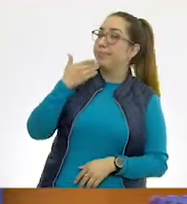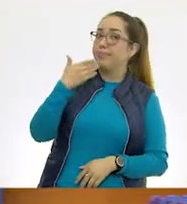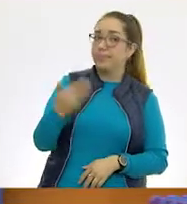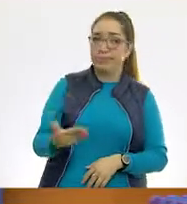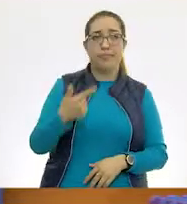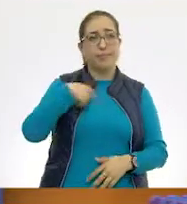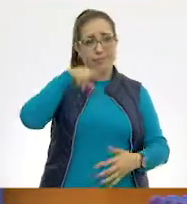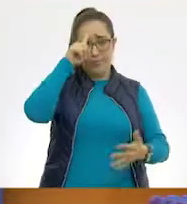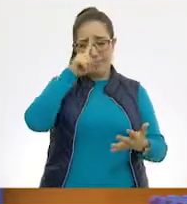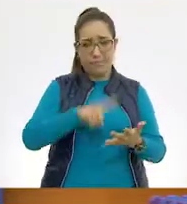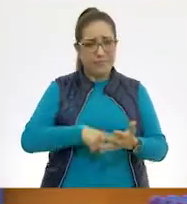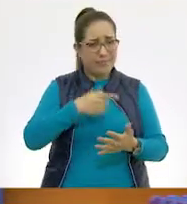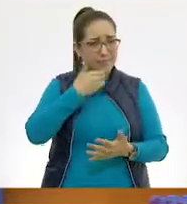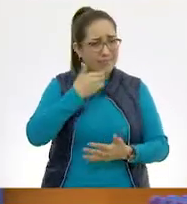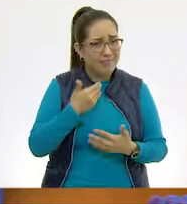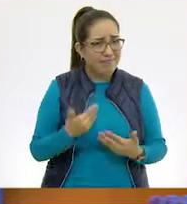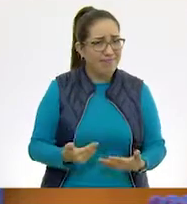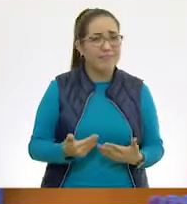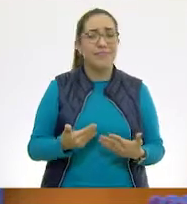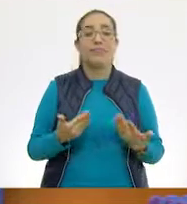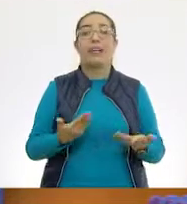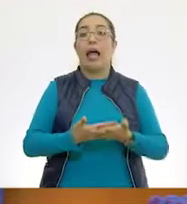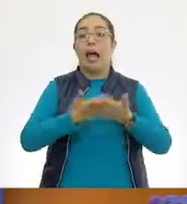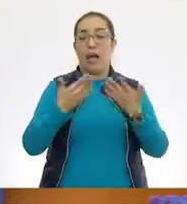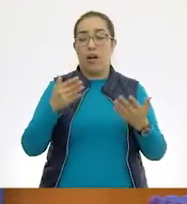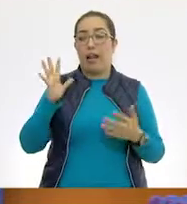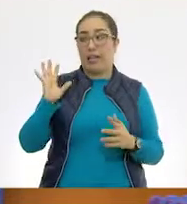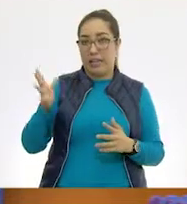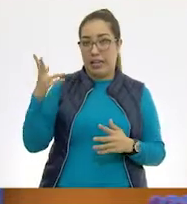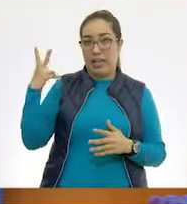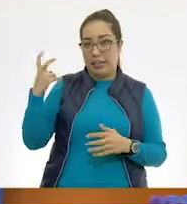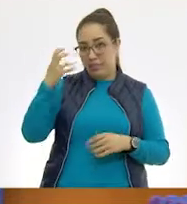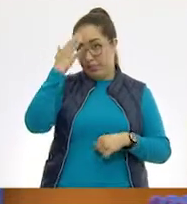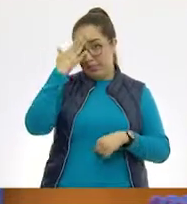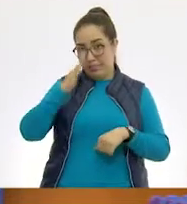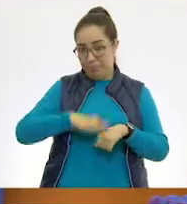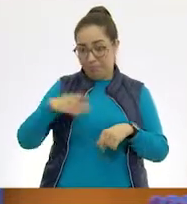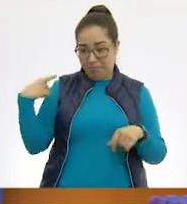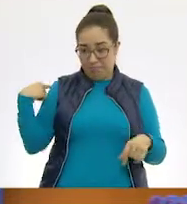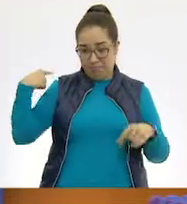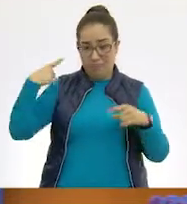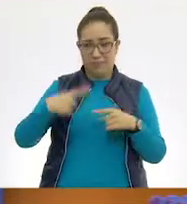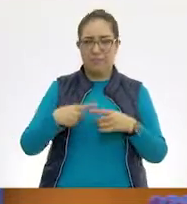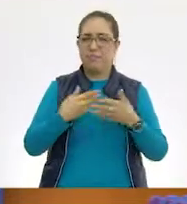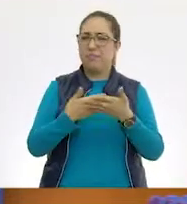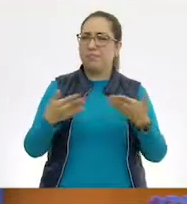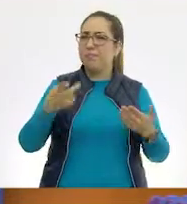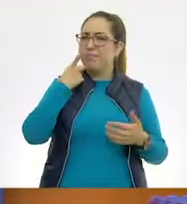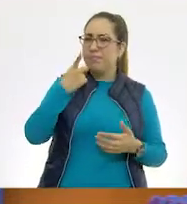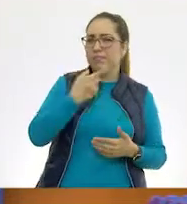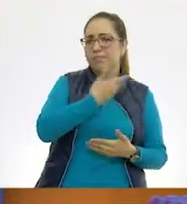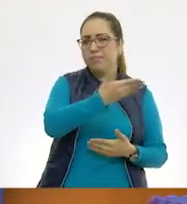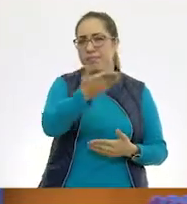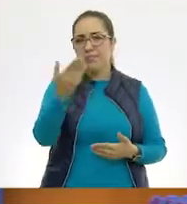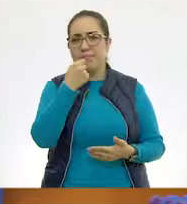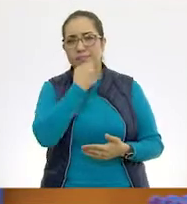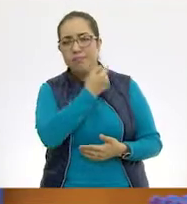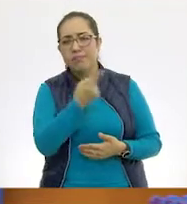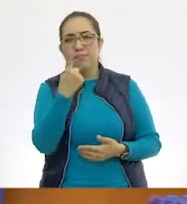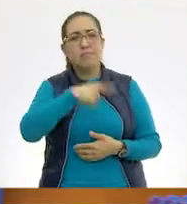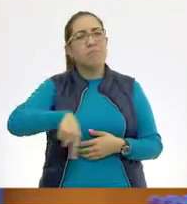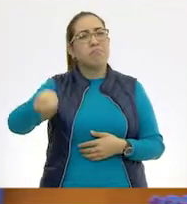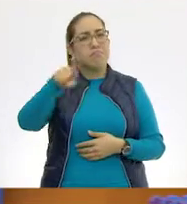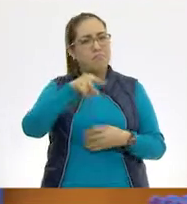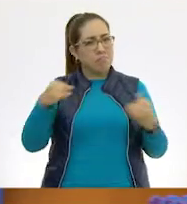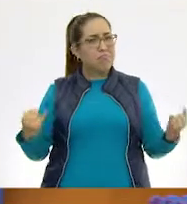súper bien. Entonces, ahora sí, ya que hicimos este mini repaso, podríamos decirle a las niñas y los niños que hagan algo